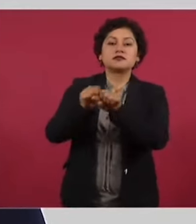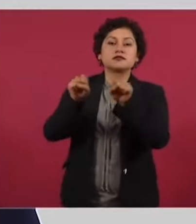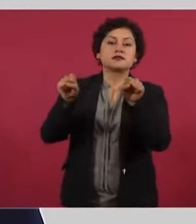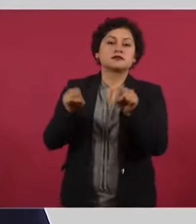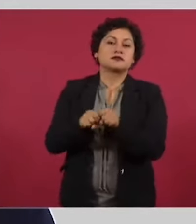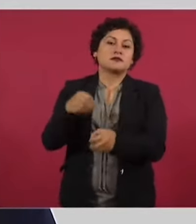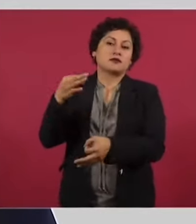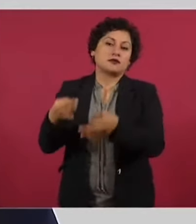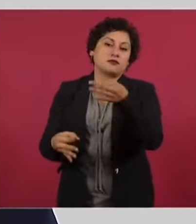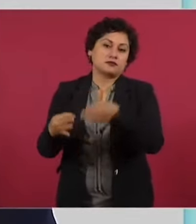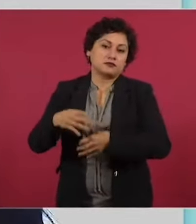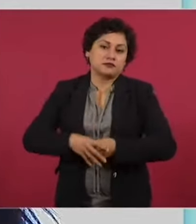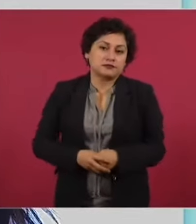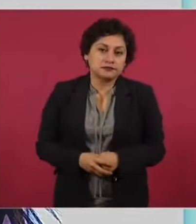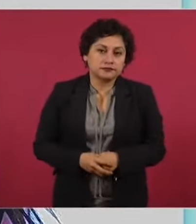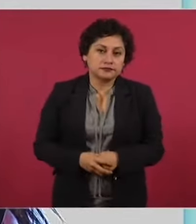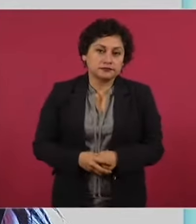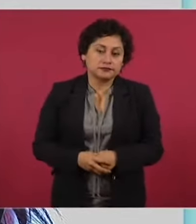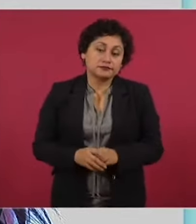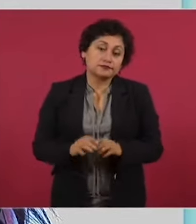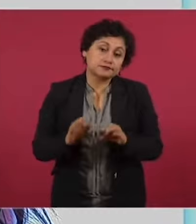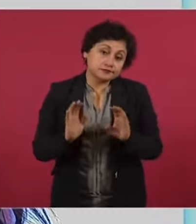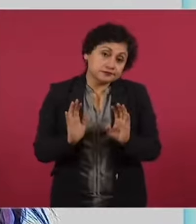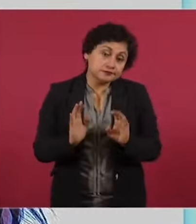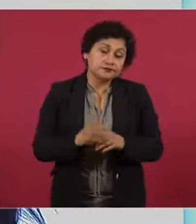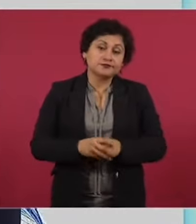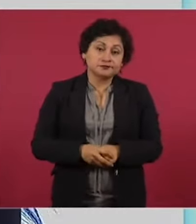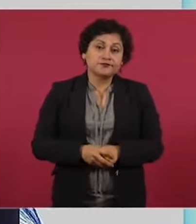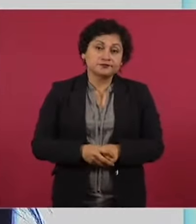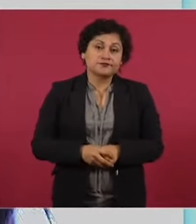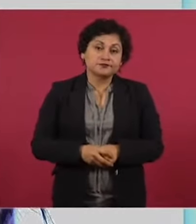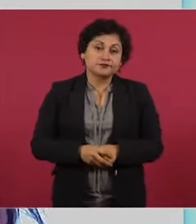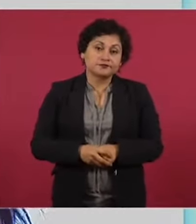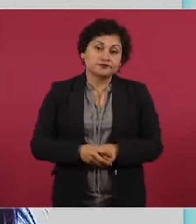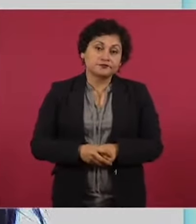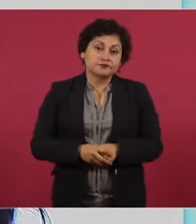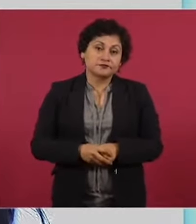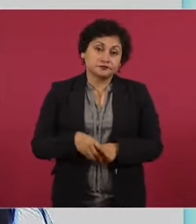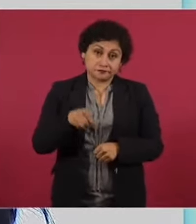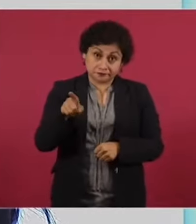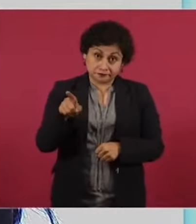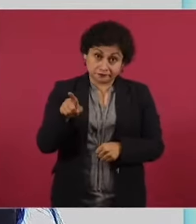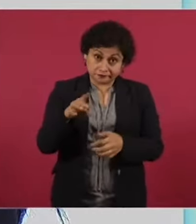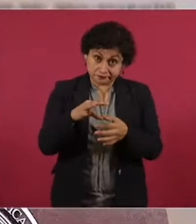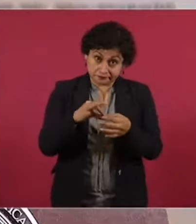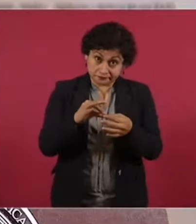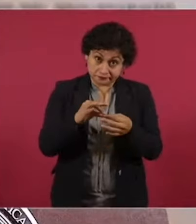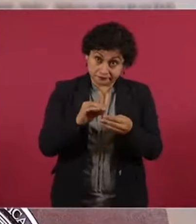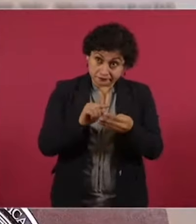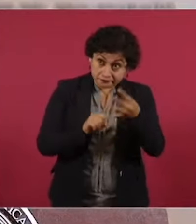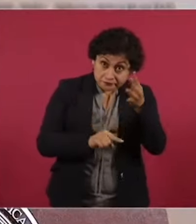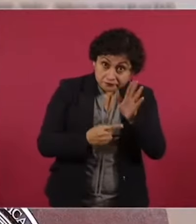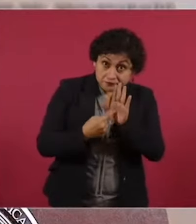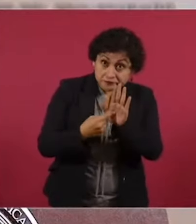Así se las gastan. Esperamos que haya quedado suficientemente claro.